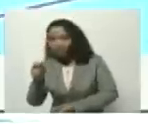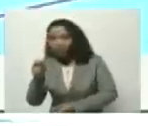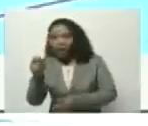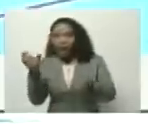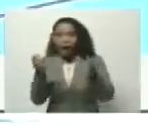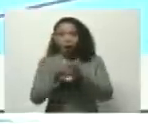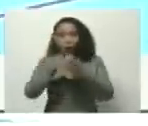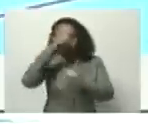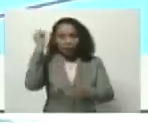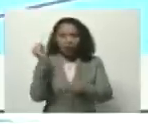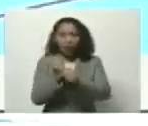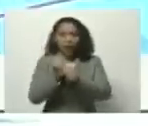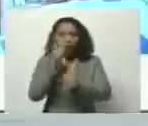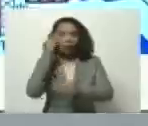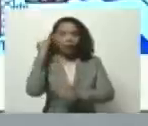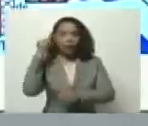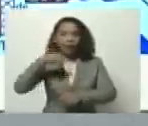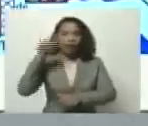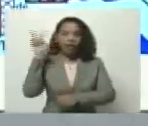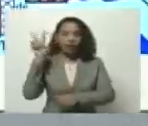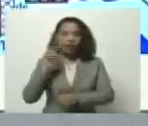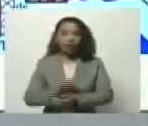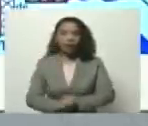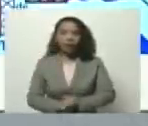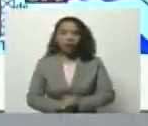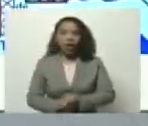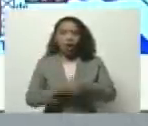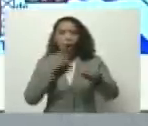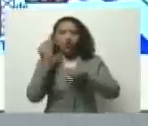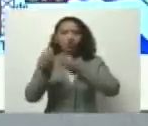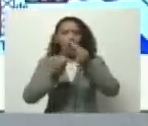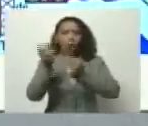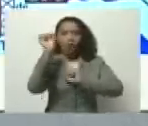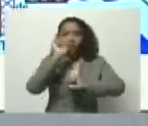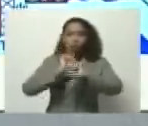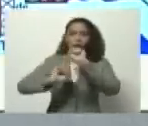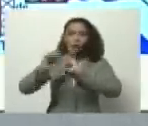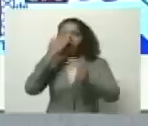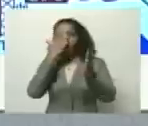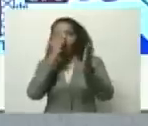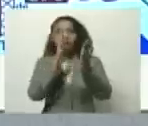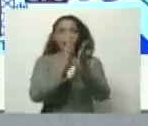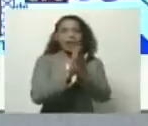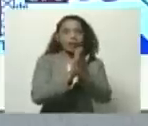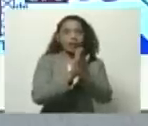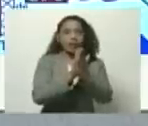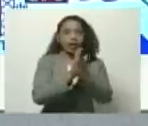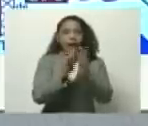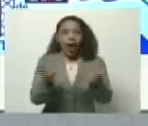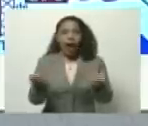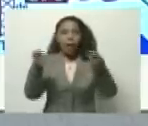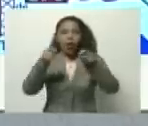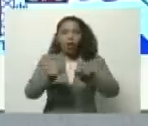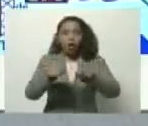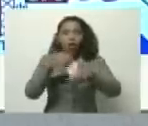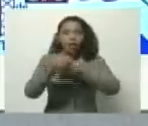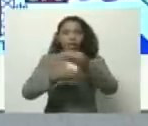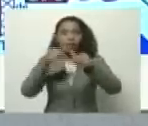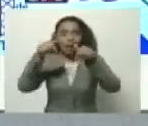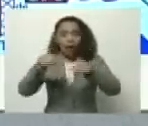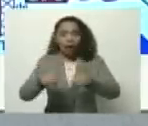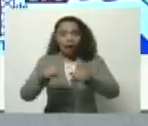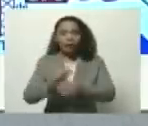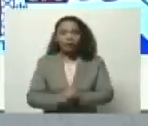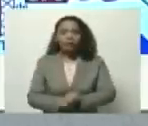clase trabajadora de Venezuela como vanguardia frente al bloqueo criminal y como,